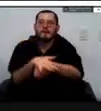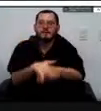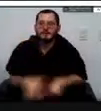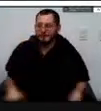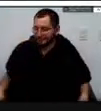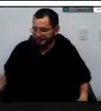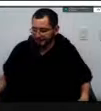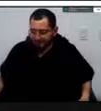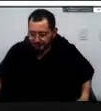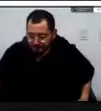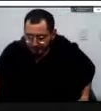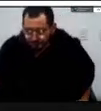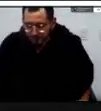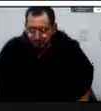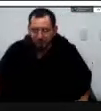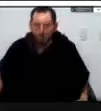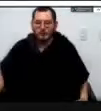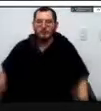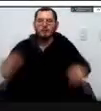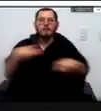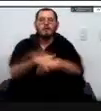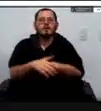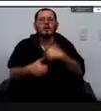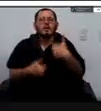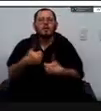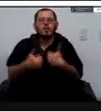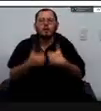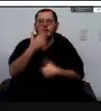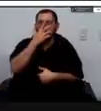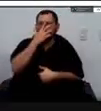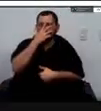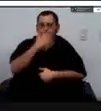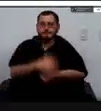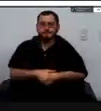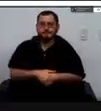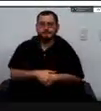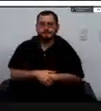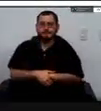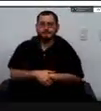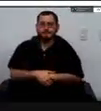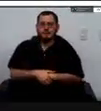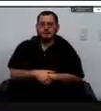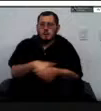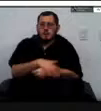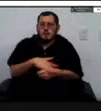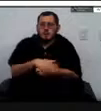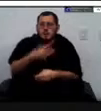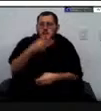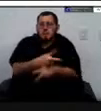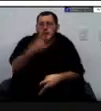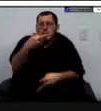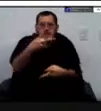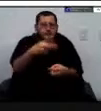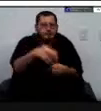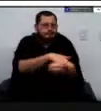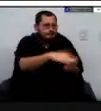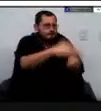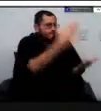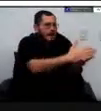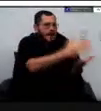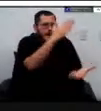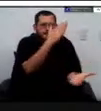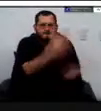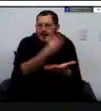permanentemente por fenómenos de riesgos dentro de esos 300 hicimos un